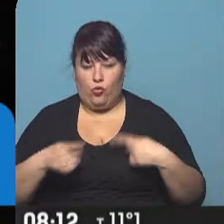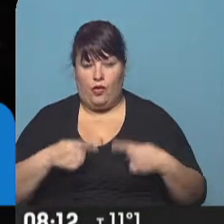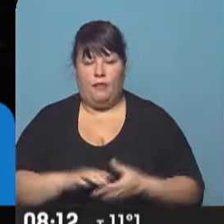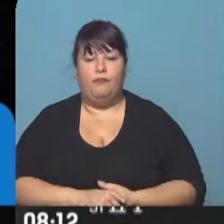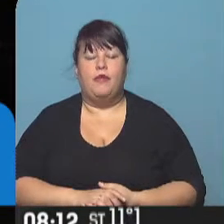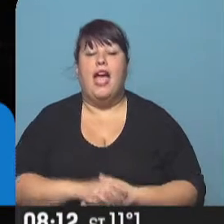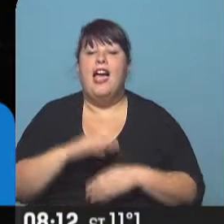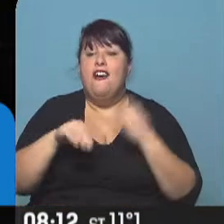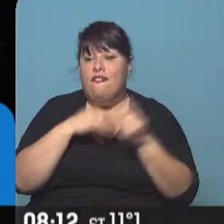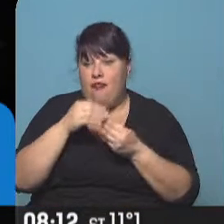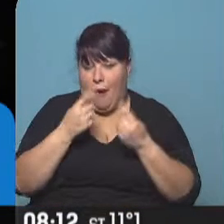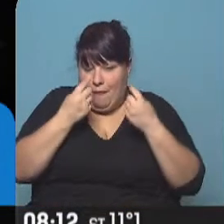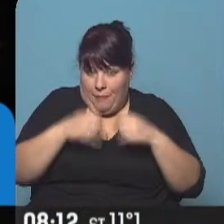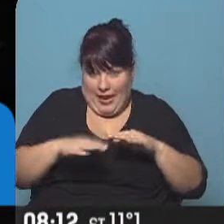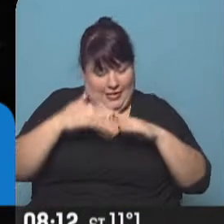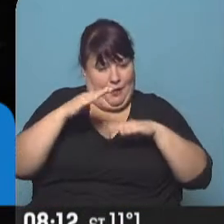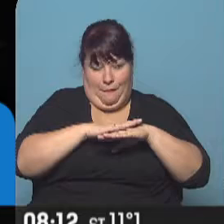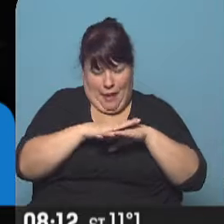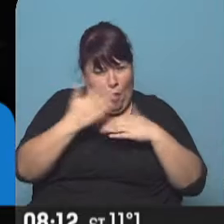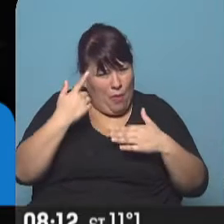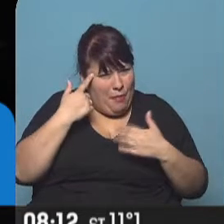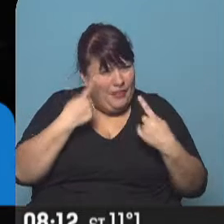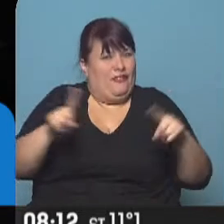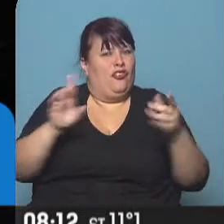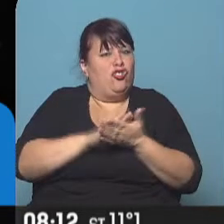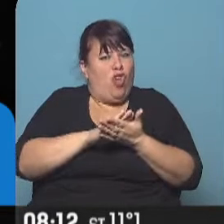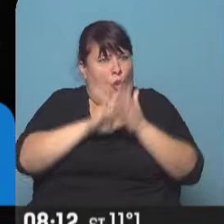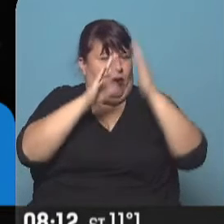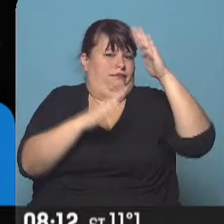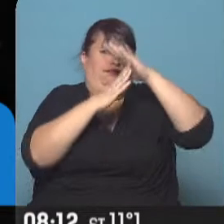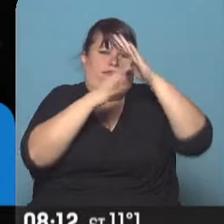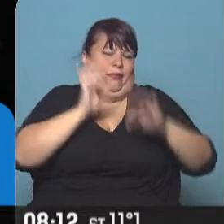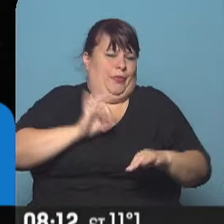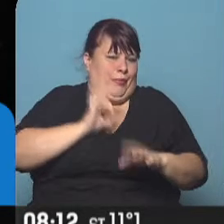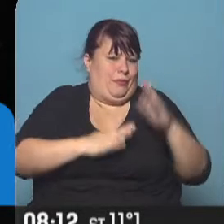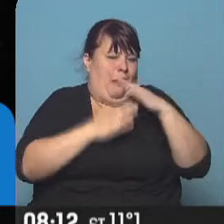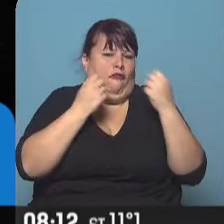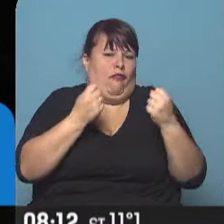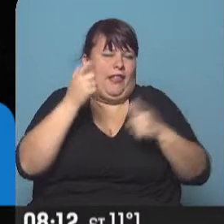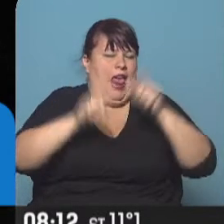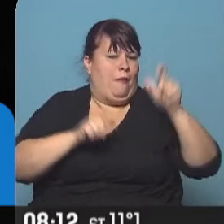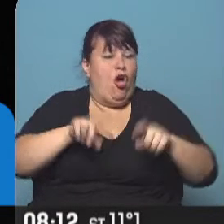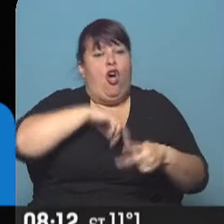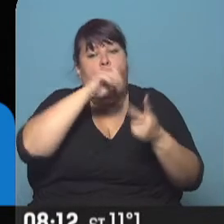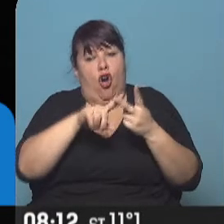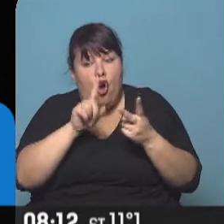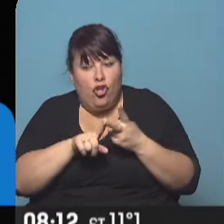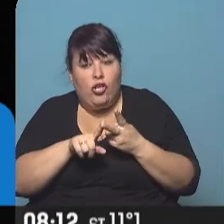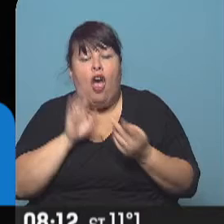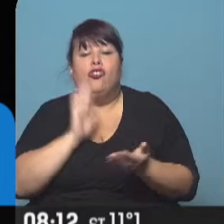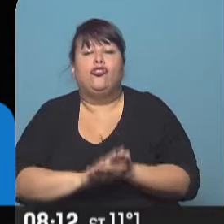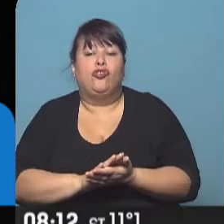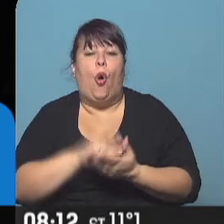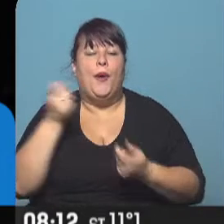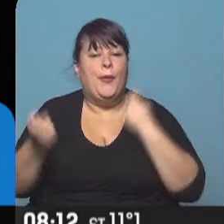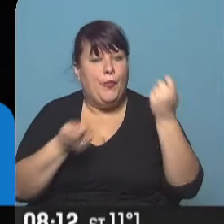La familia como comienzo de todo. Podemos pensar algo nuevo sobre esa institución, la más antigua y poderosa de la humanidad. Y la otra propuesta tiene que